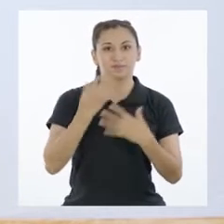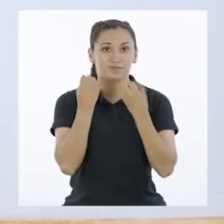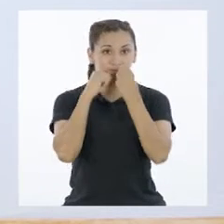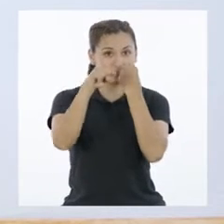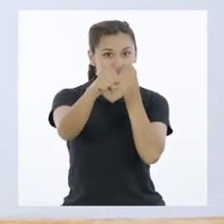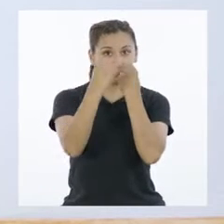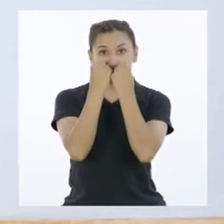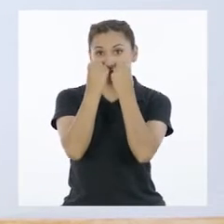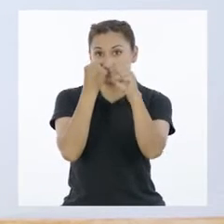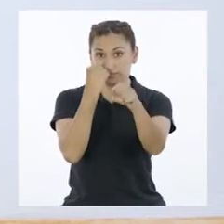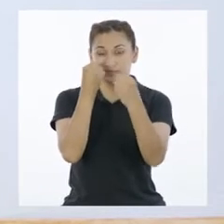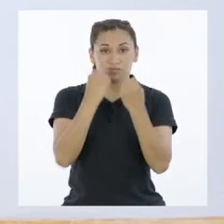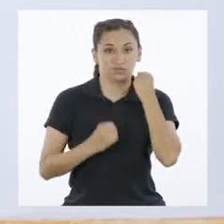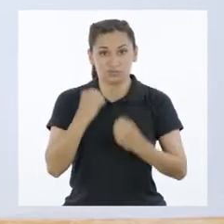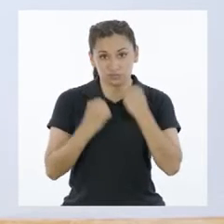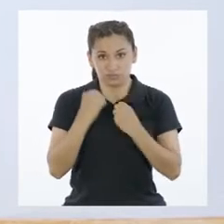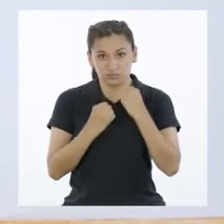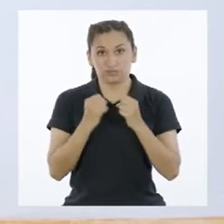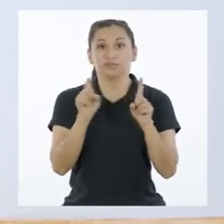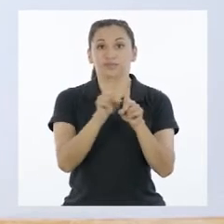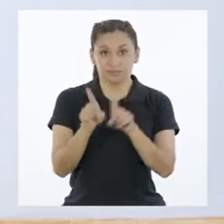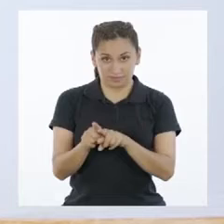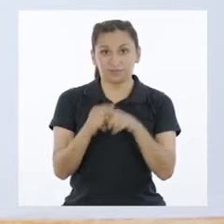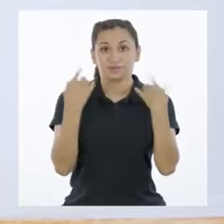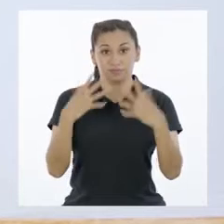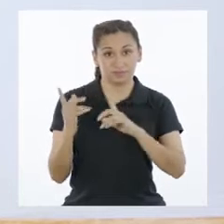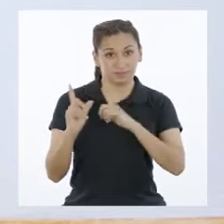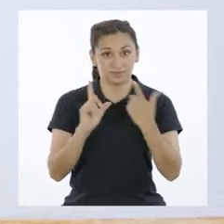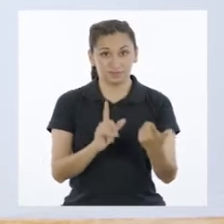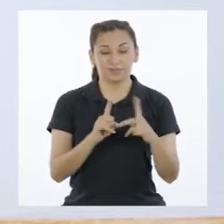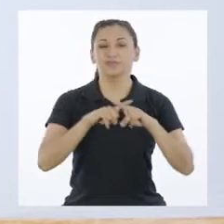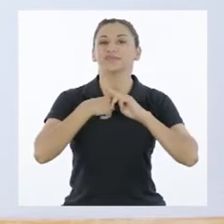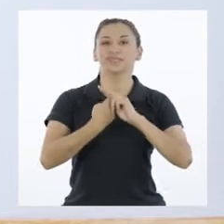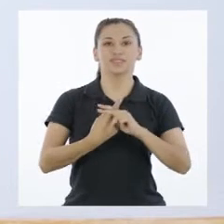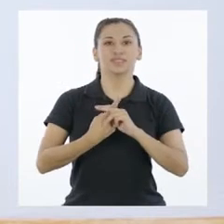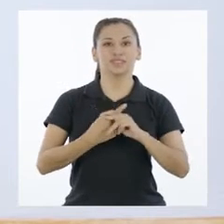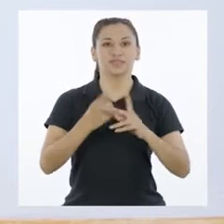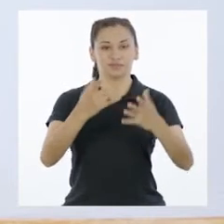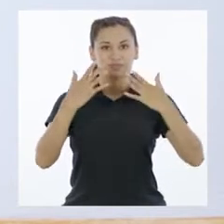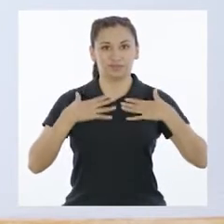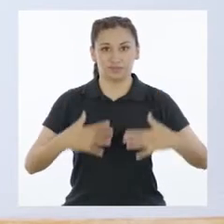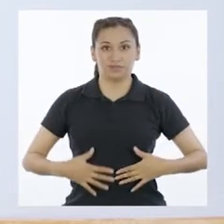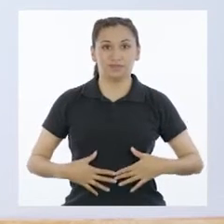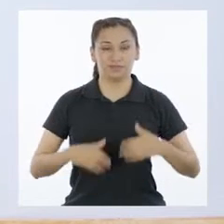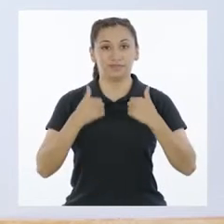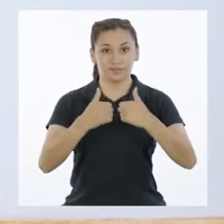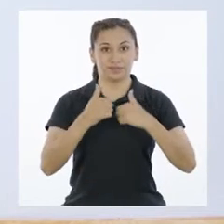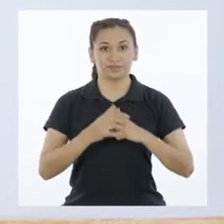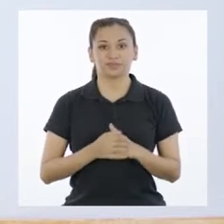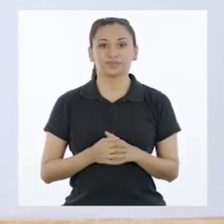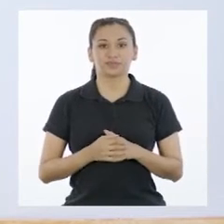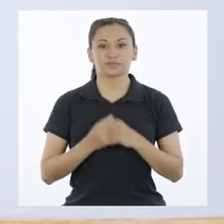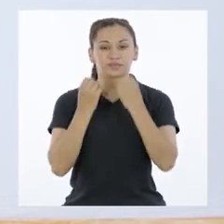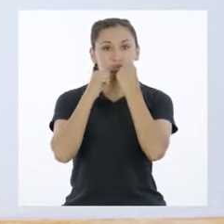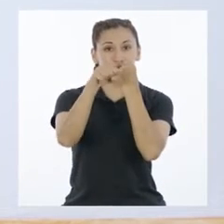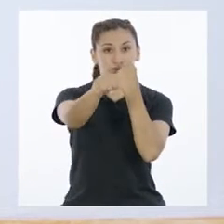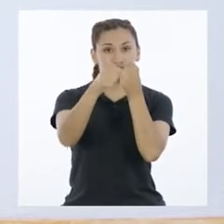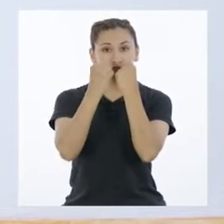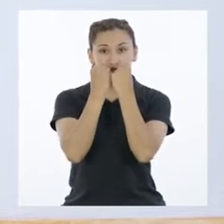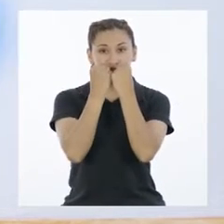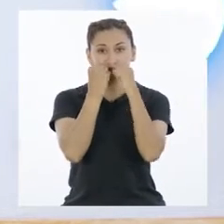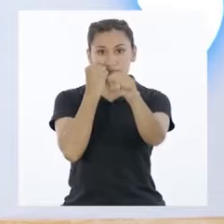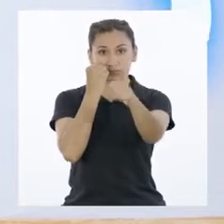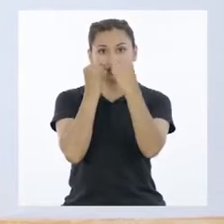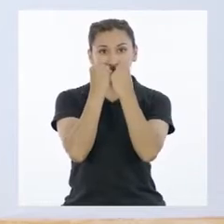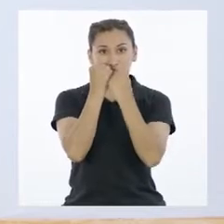un poco el movimiento de boxeo y corremos y corremos. Vamos a intentarlo. ¿Listos? Nos ponemos en la posición. Eso es. Y.